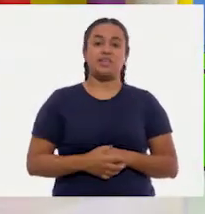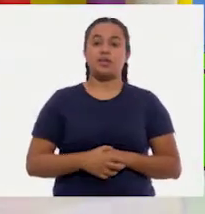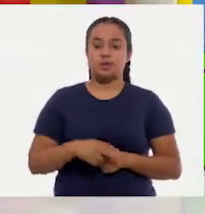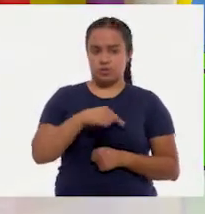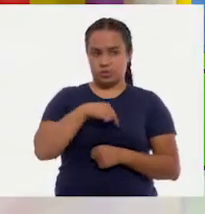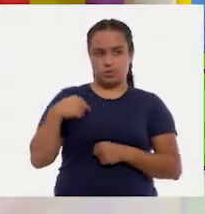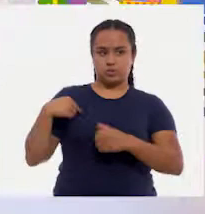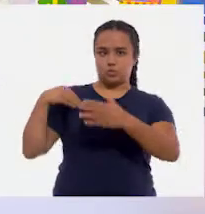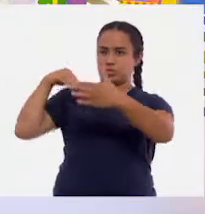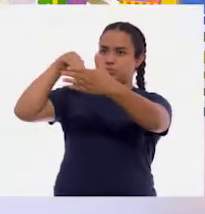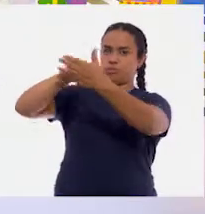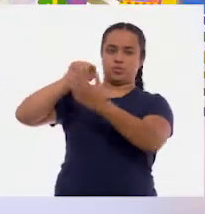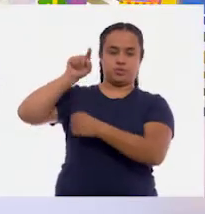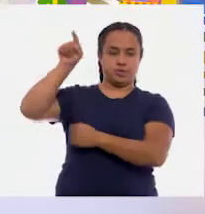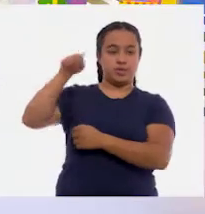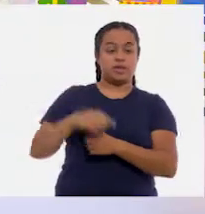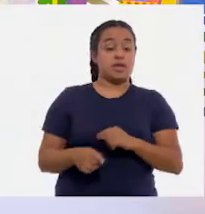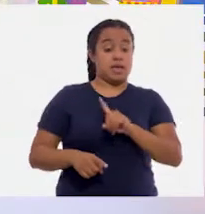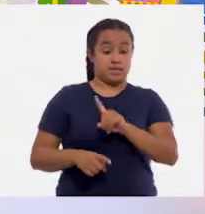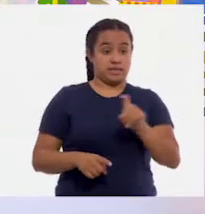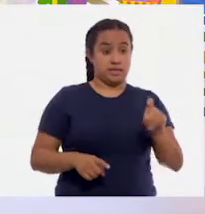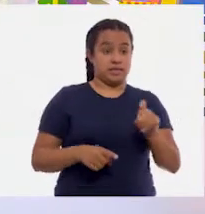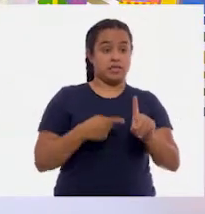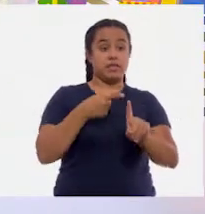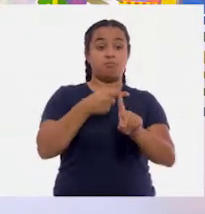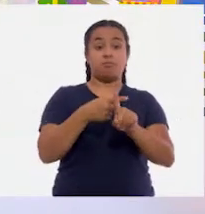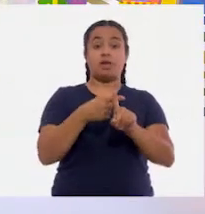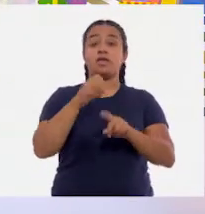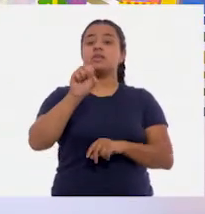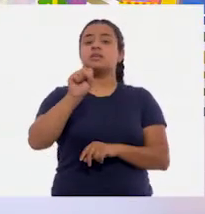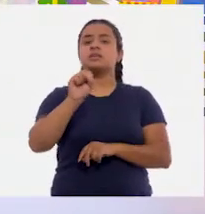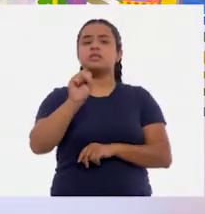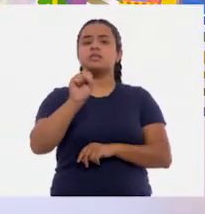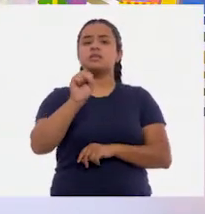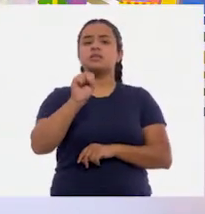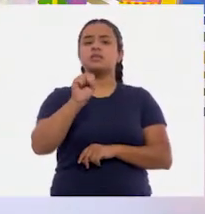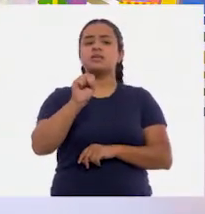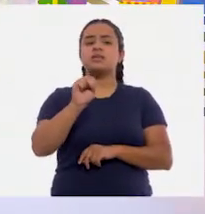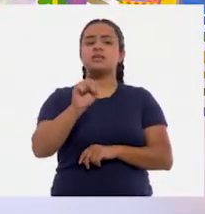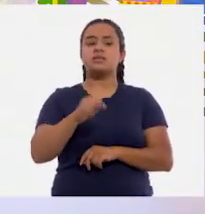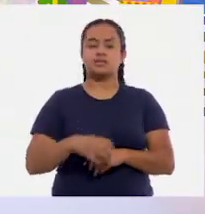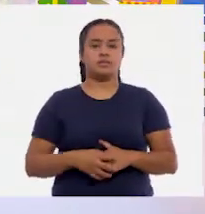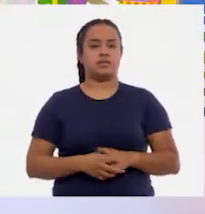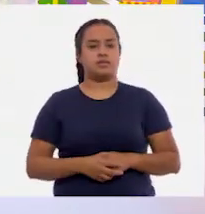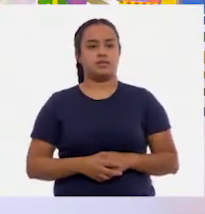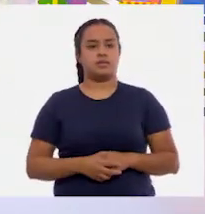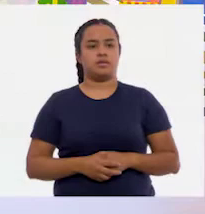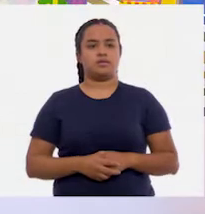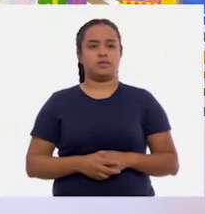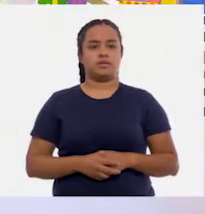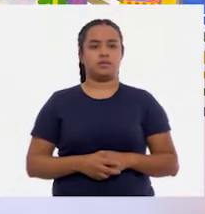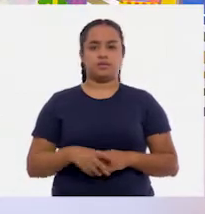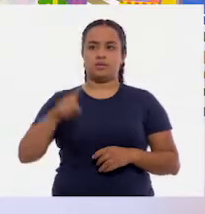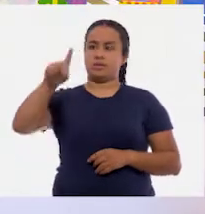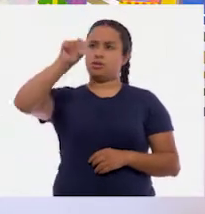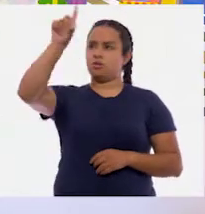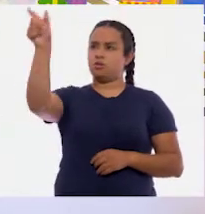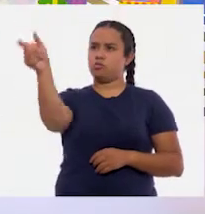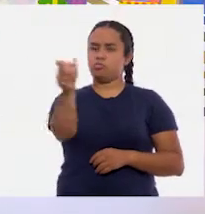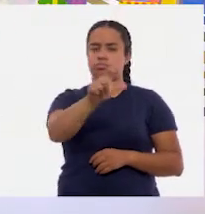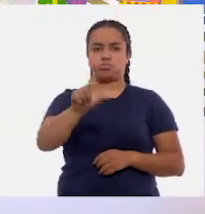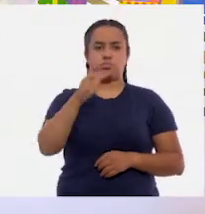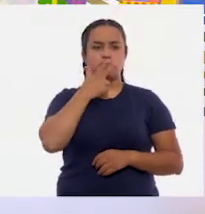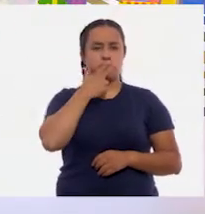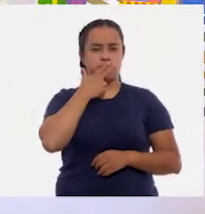ponerlo acá de este lado. Cien más sesenta. Vamos a ver. Cien más sesenta. Vamos a ocupar el tablero. A ver.